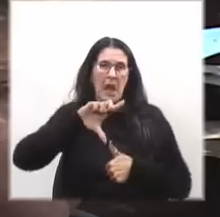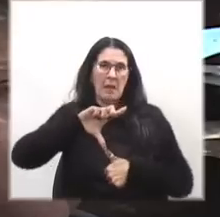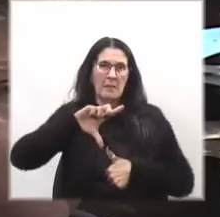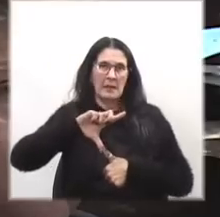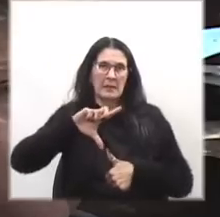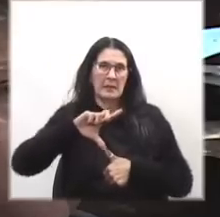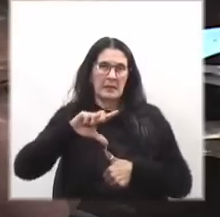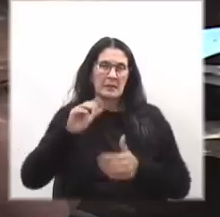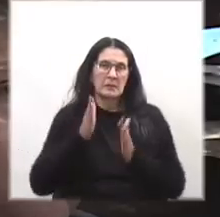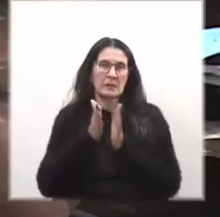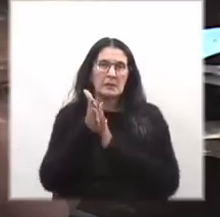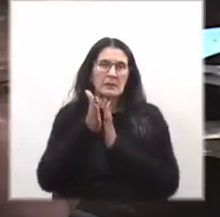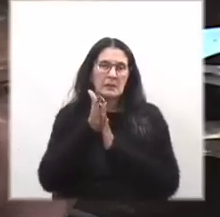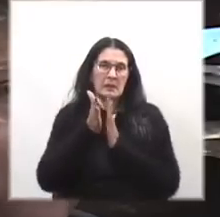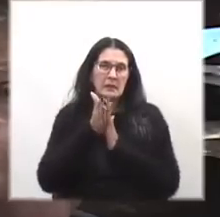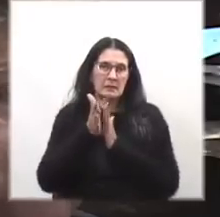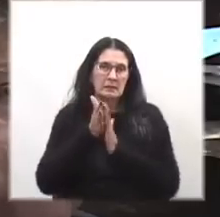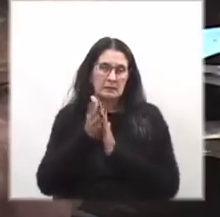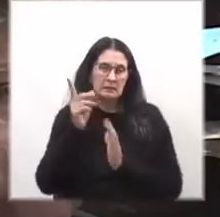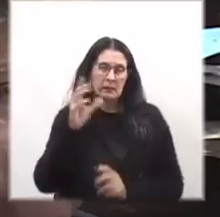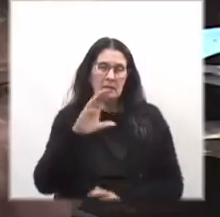huyendo de la monarquía de los Castro